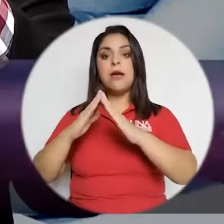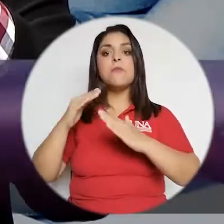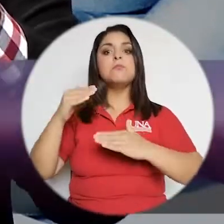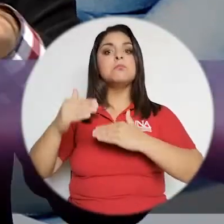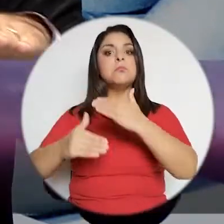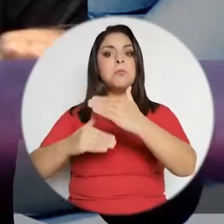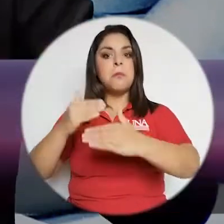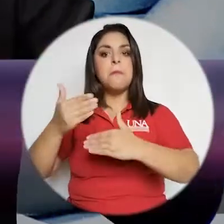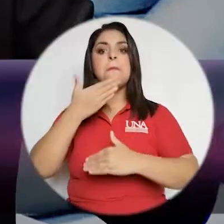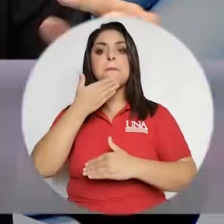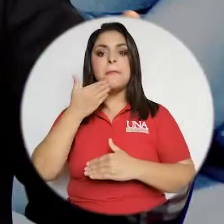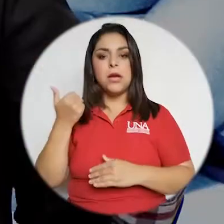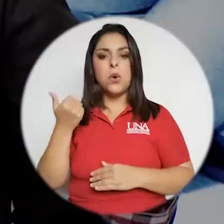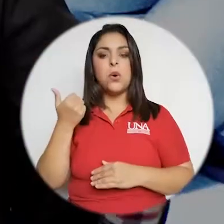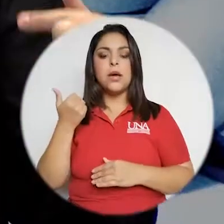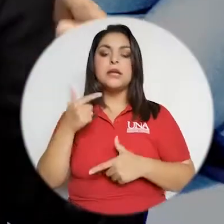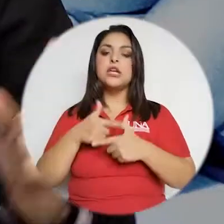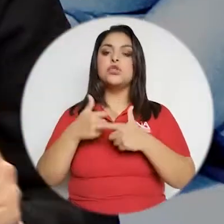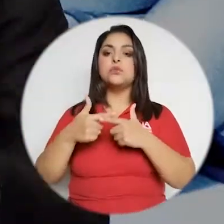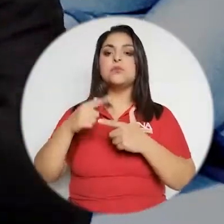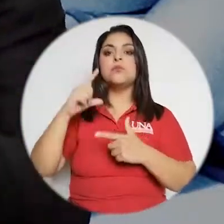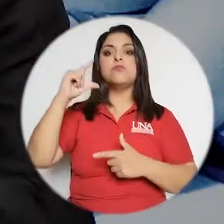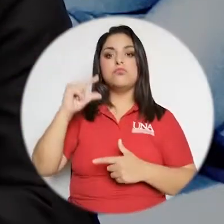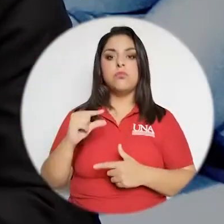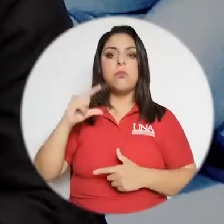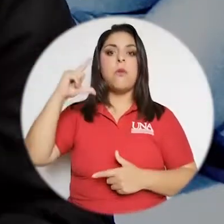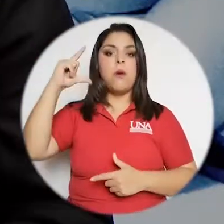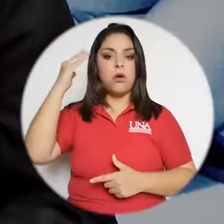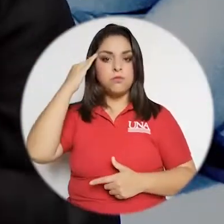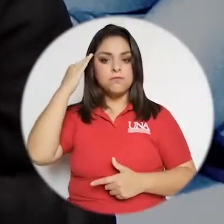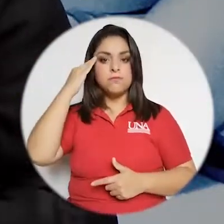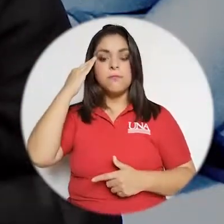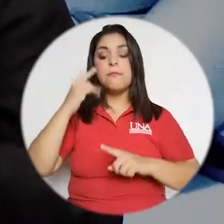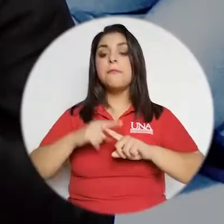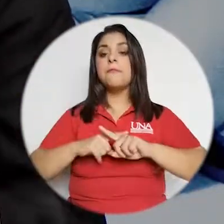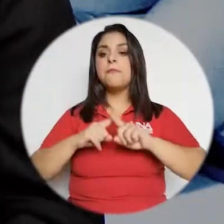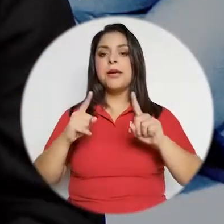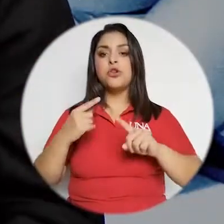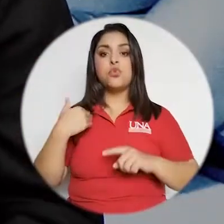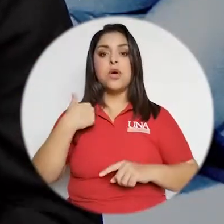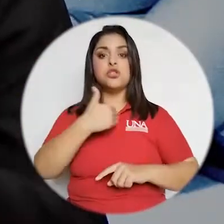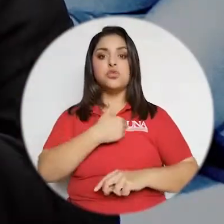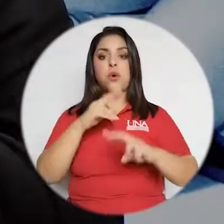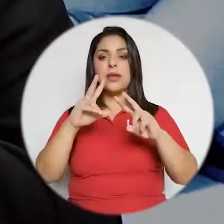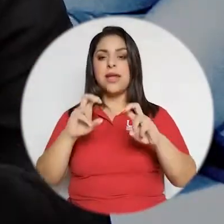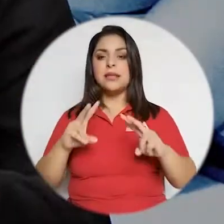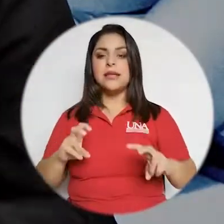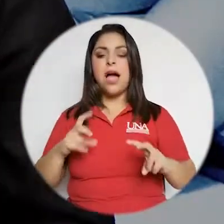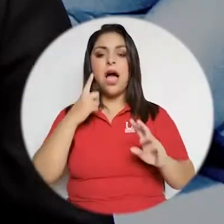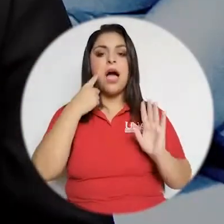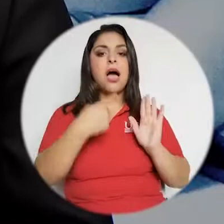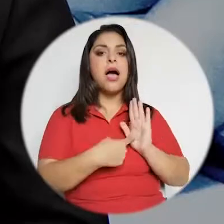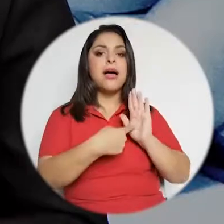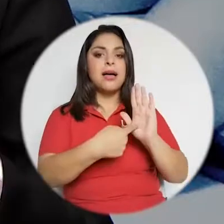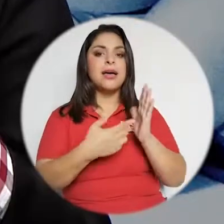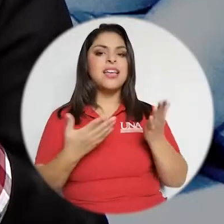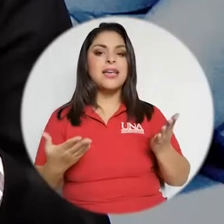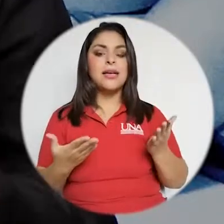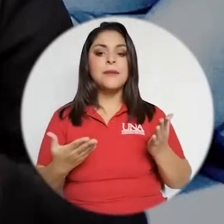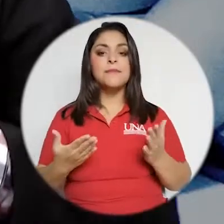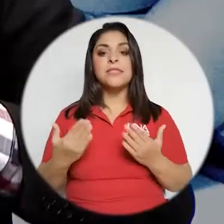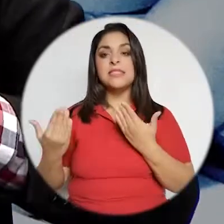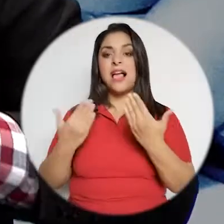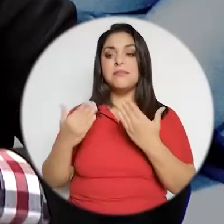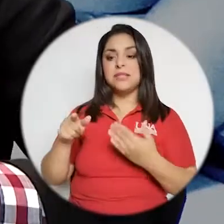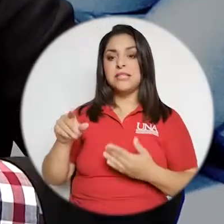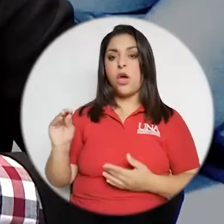desmejoran, el rendimiento es más bajo. Pero además hay un dato adicional que no reflejó nuestro análisis y